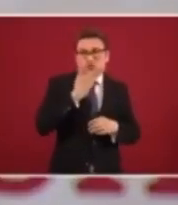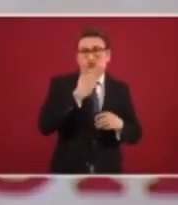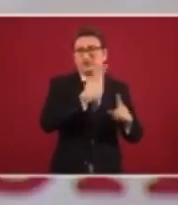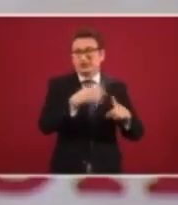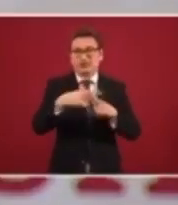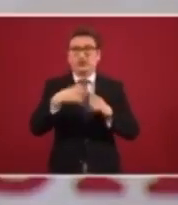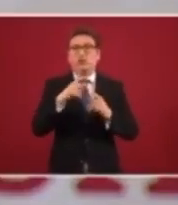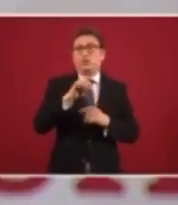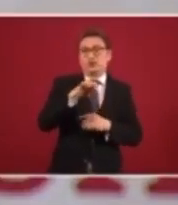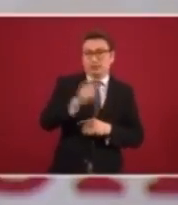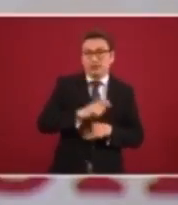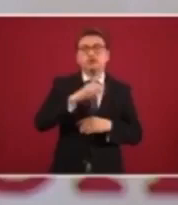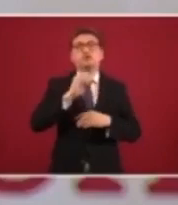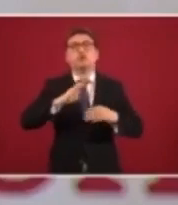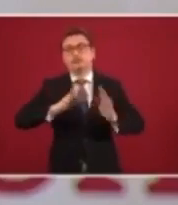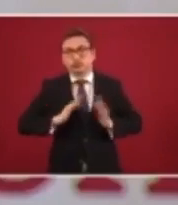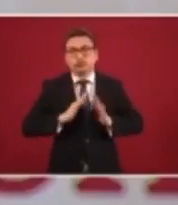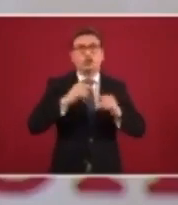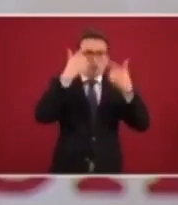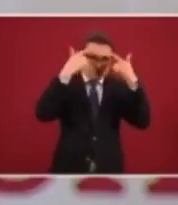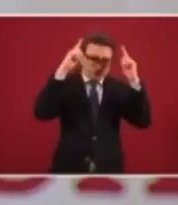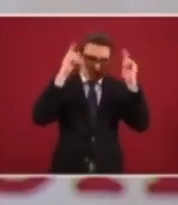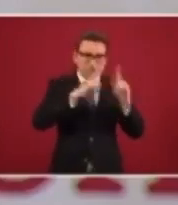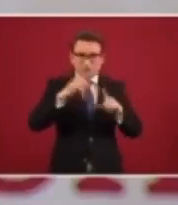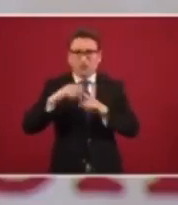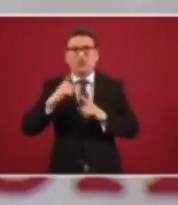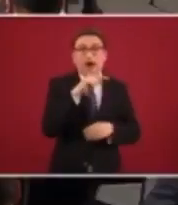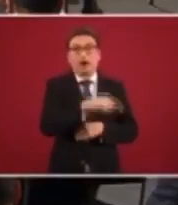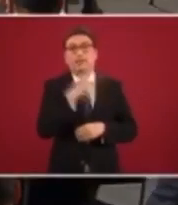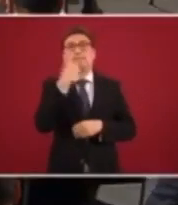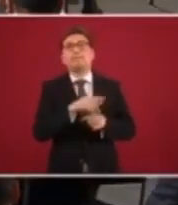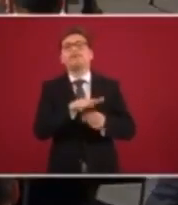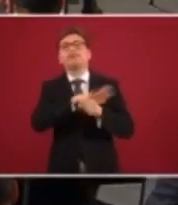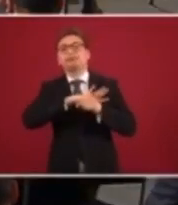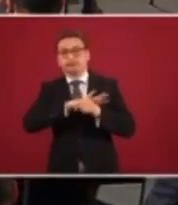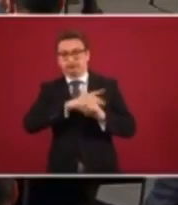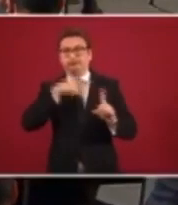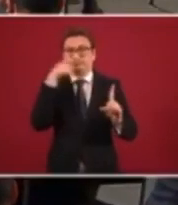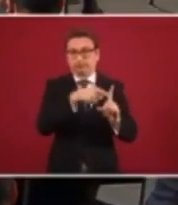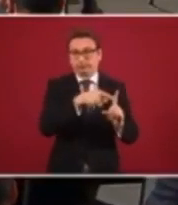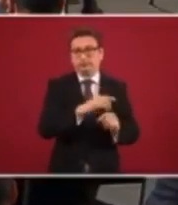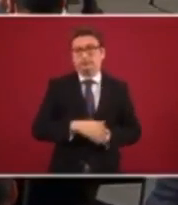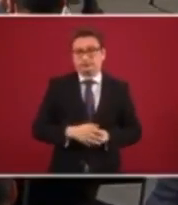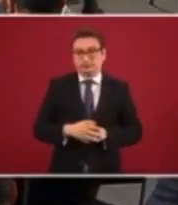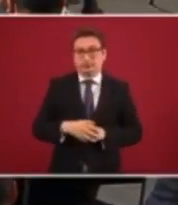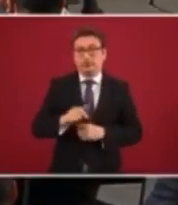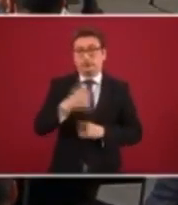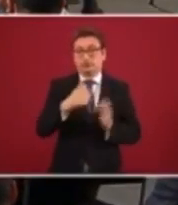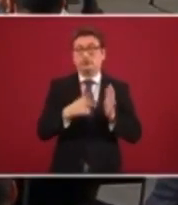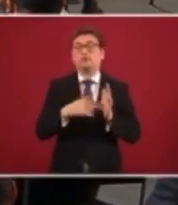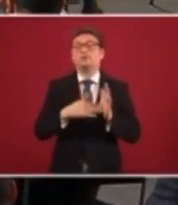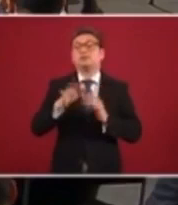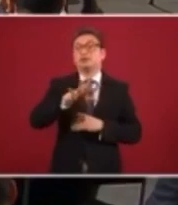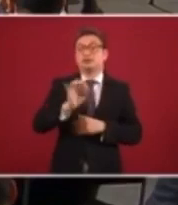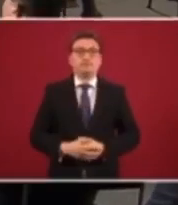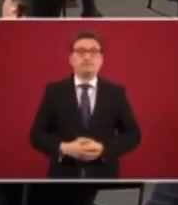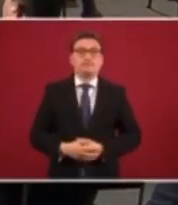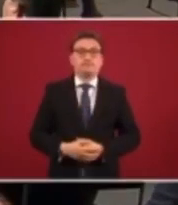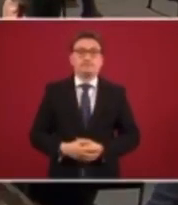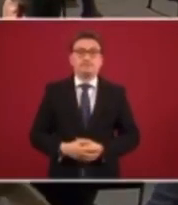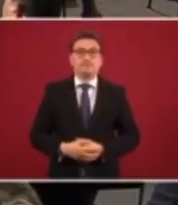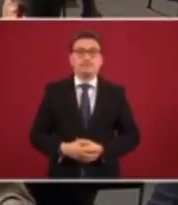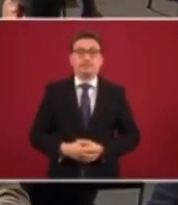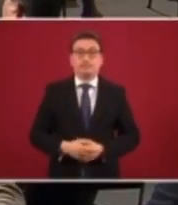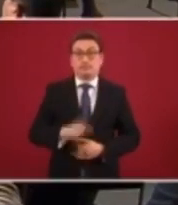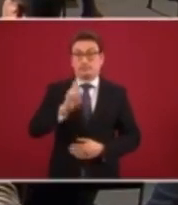Issste, en Pemex, en Defensa, en Marina o en Insabi. Quiere decir que 12.500 pacientes que no tendrían cama van a tener cama. El